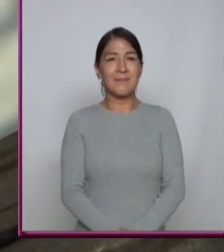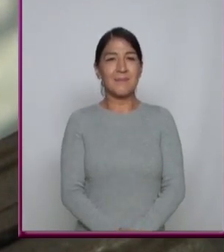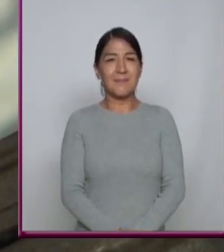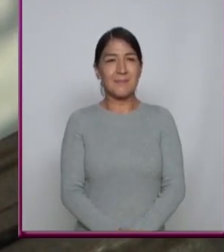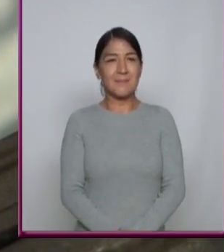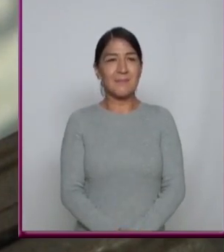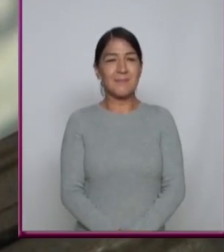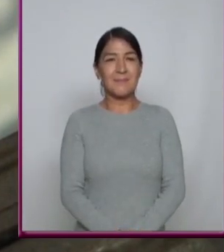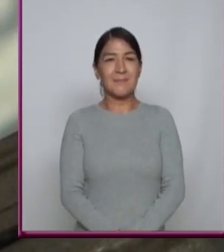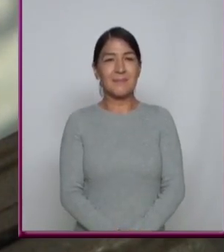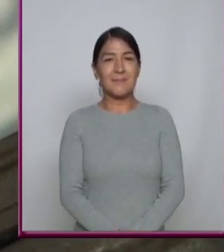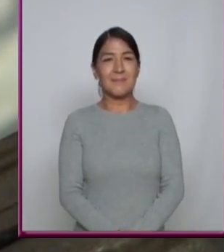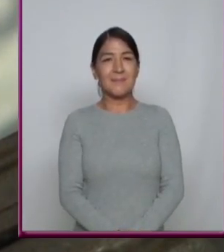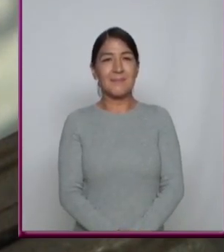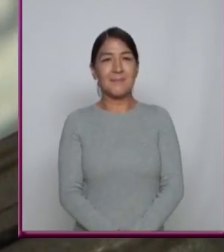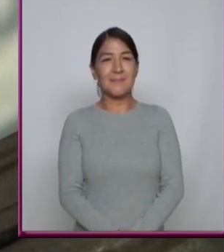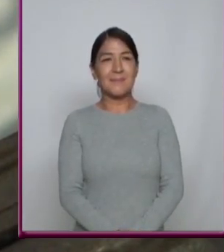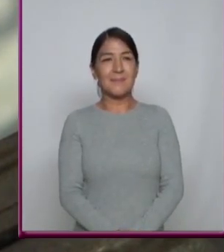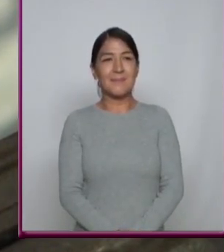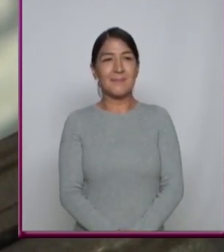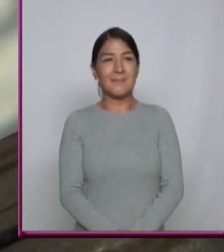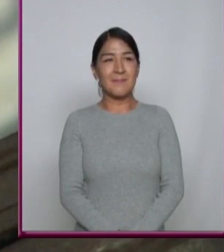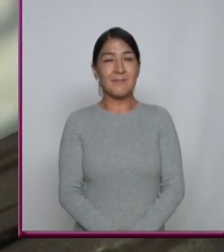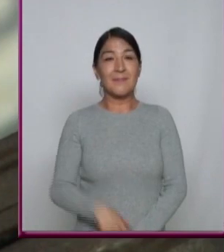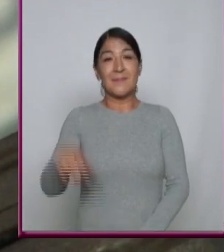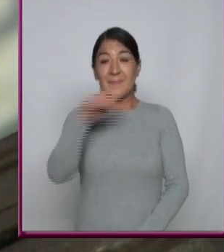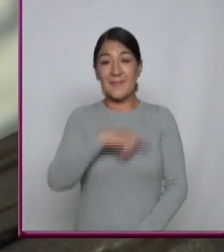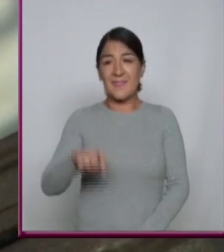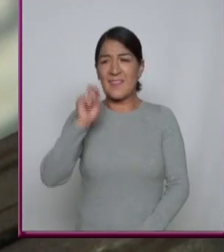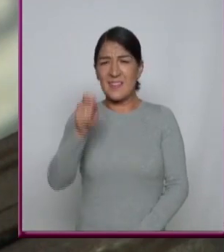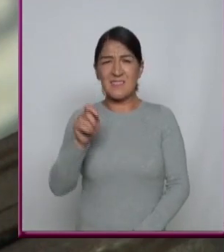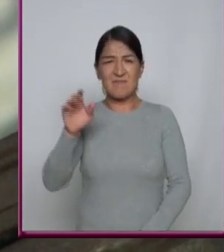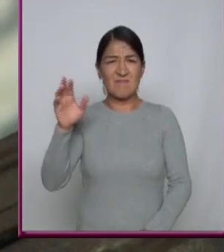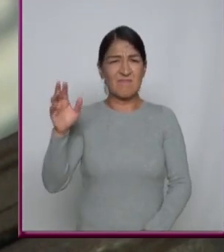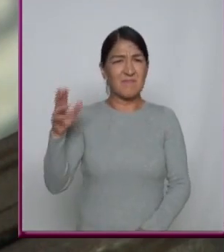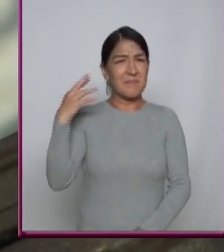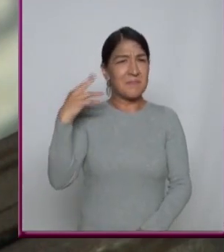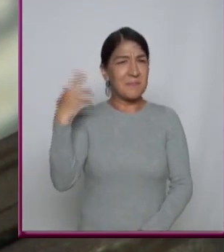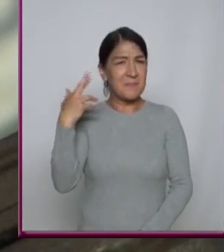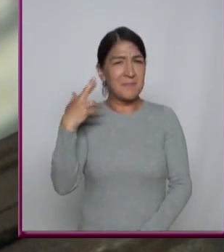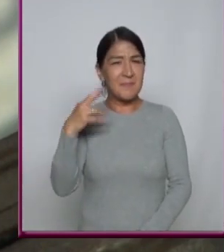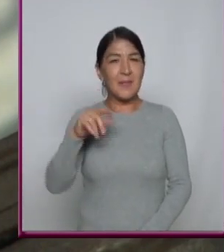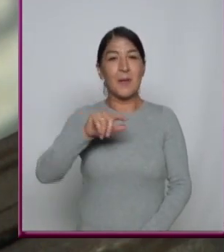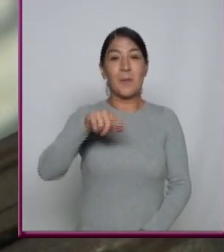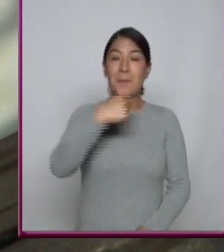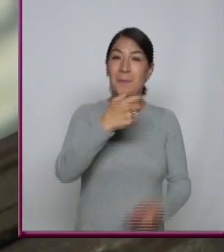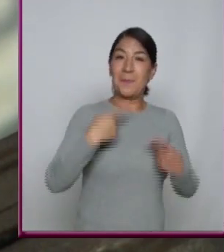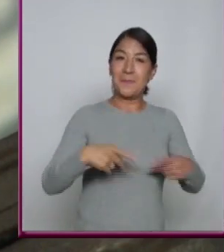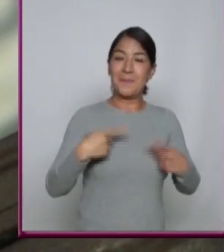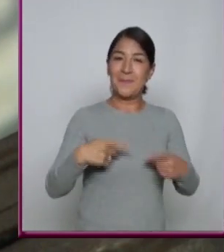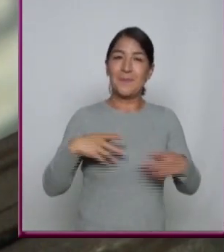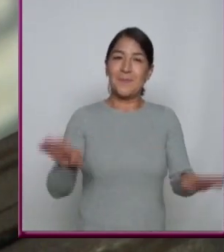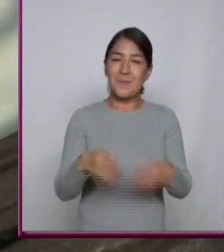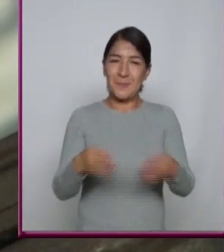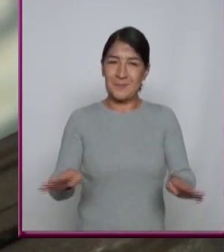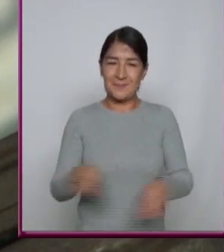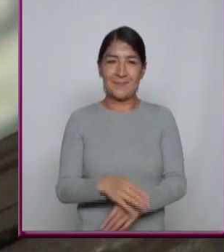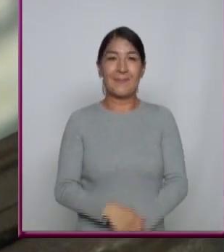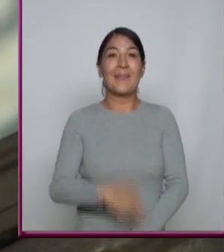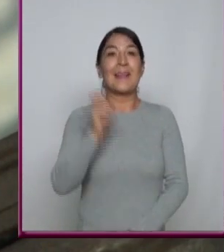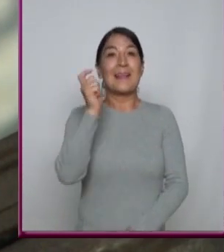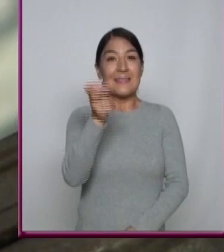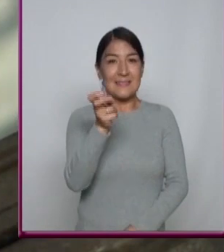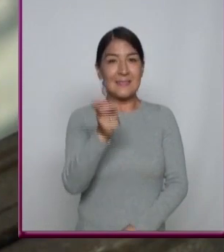¡Pero ruido! Lo que para unos es ruido, para otros es música Eso